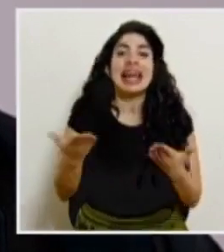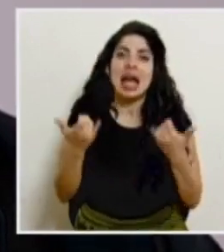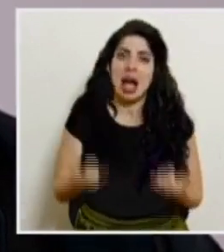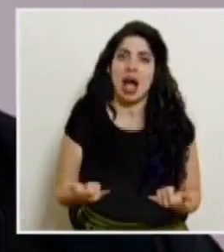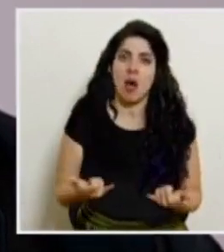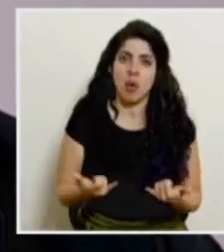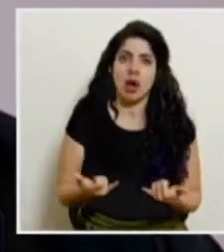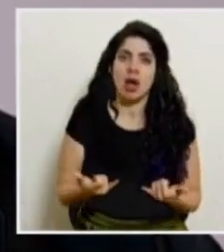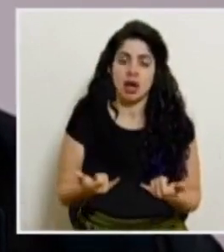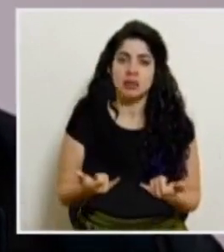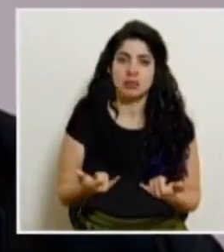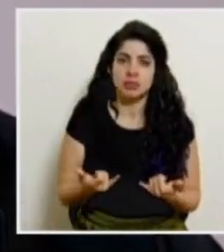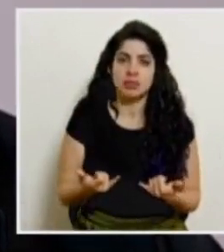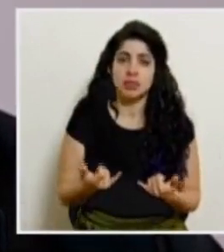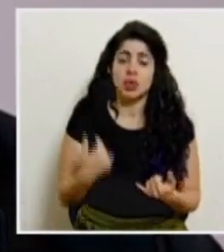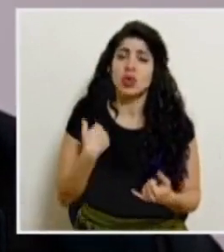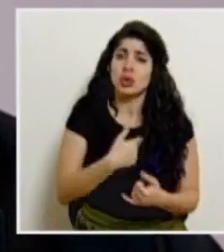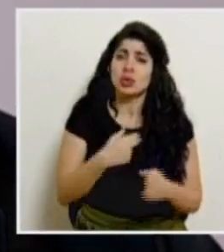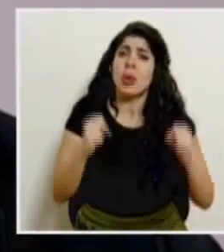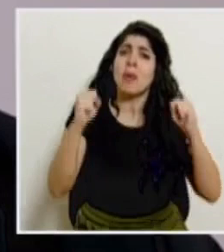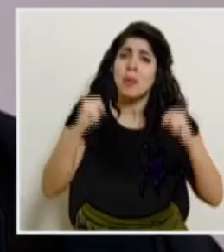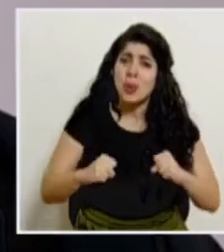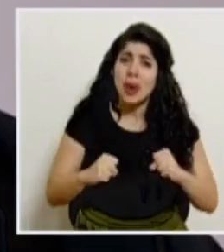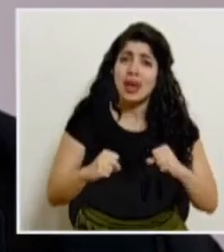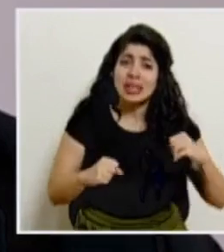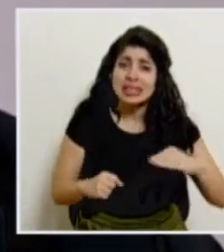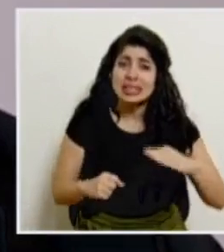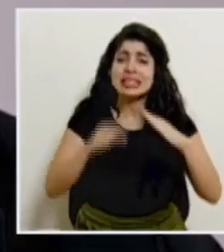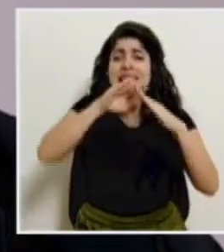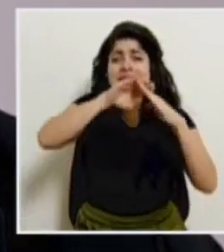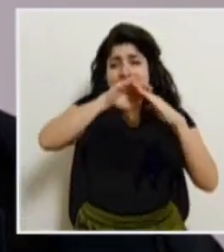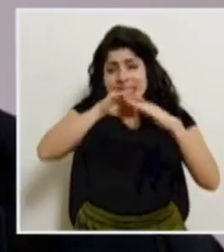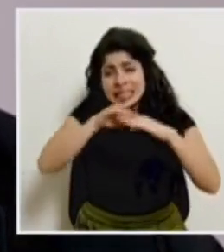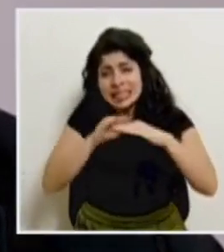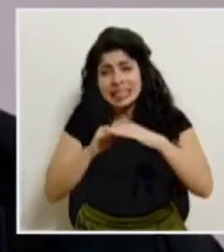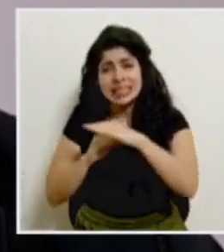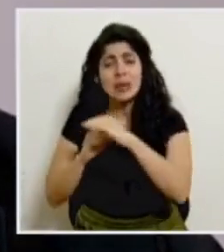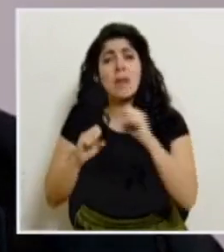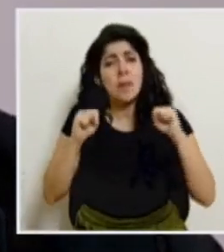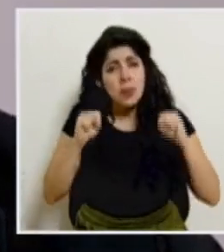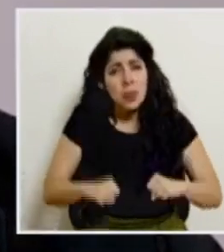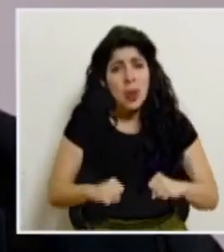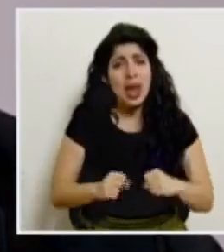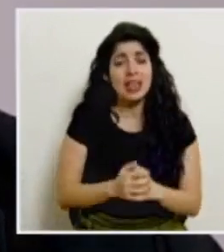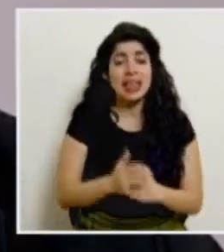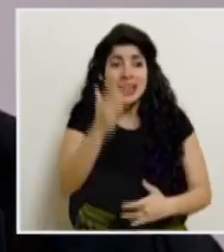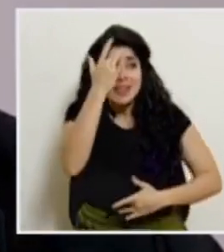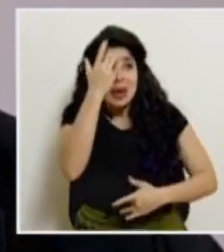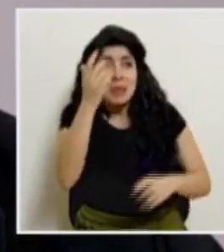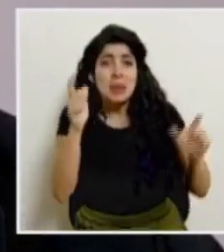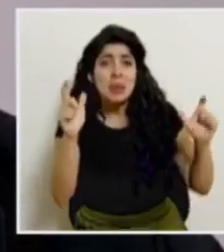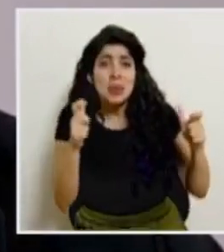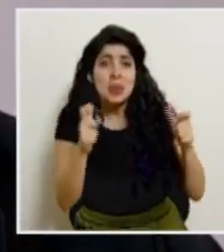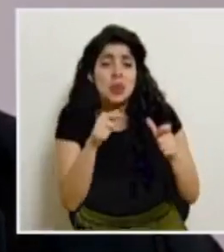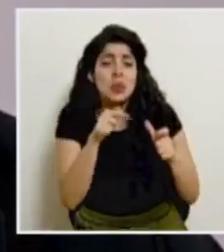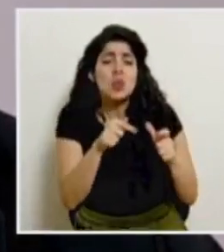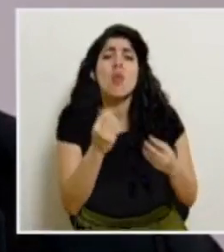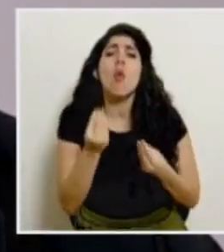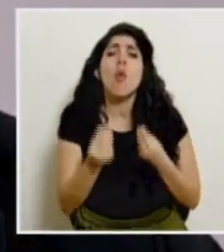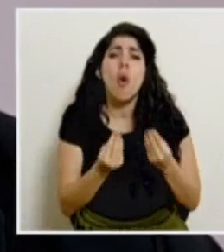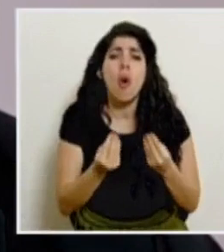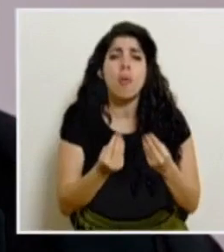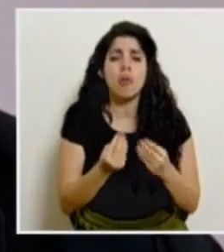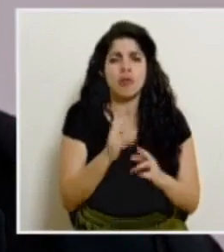este momento podemos disminuir esta curva podemos hacer que los casos disminuyan solo si